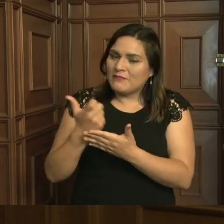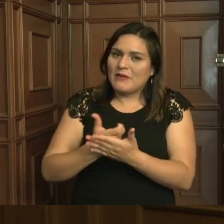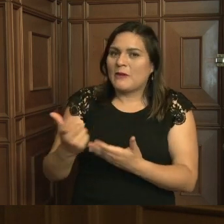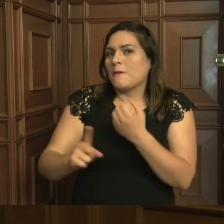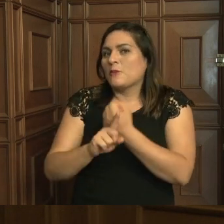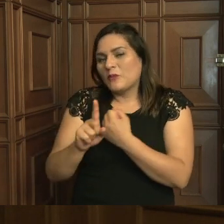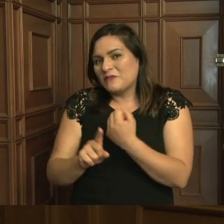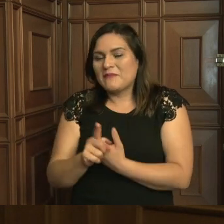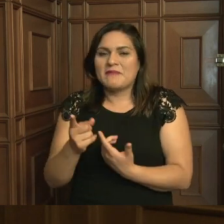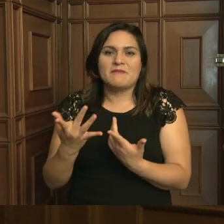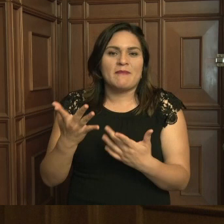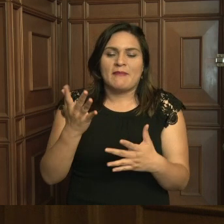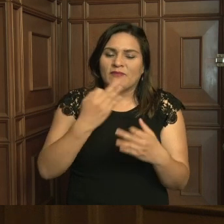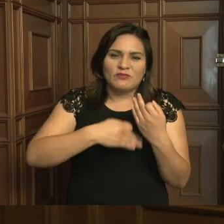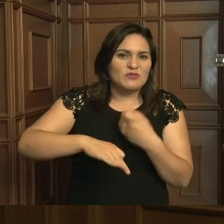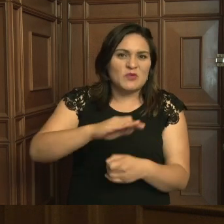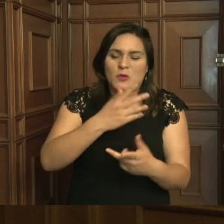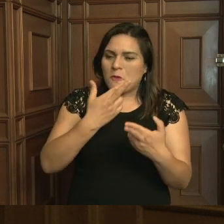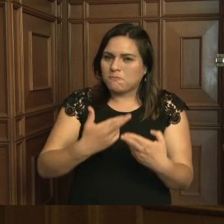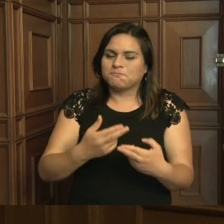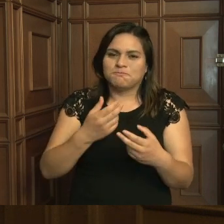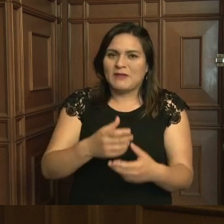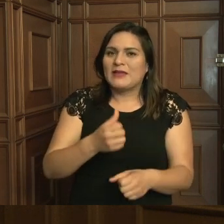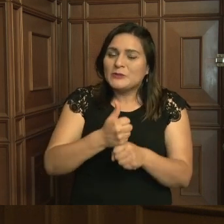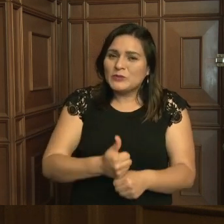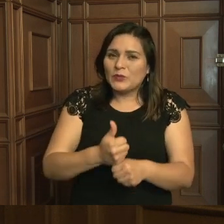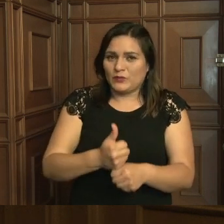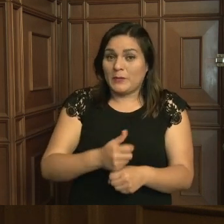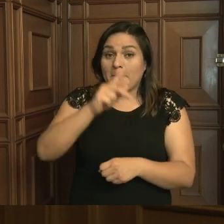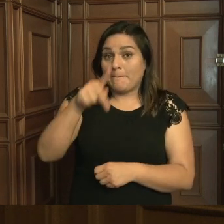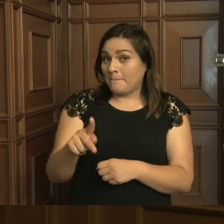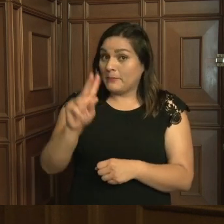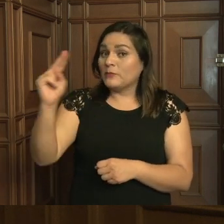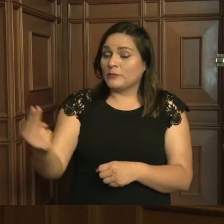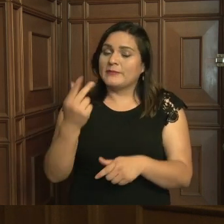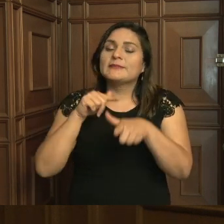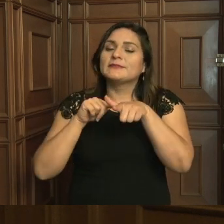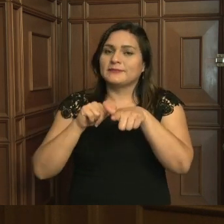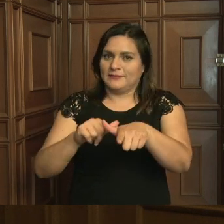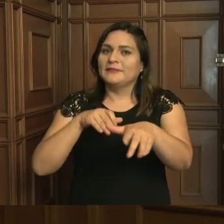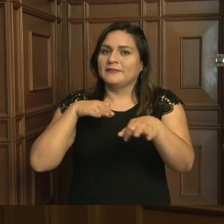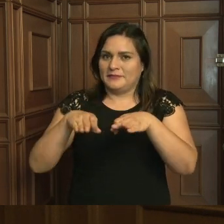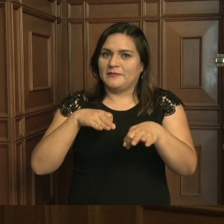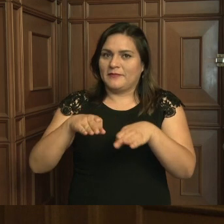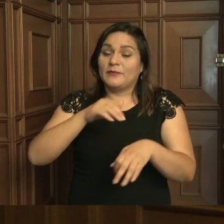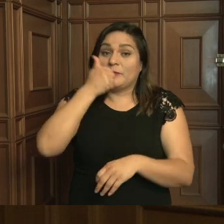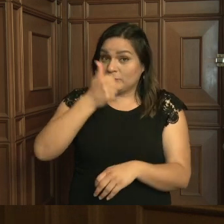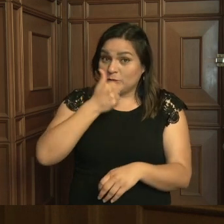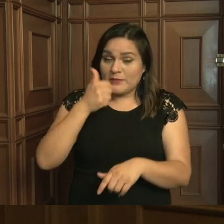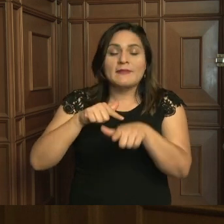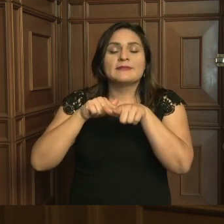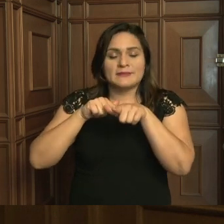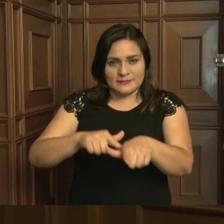sectores poblacionales han sufrido en estas condiciones, pero la universidad tiene que seguir, los